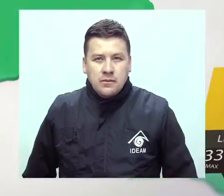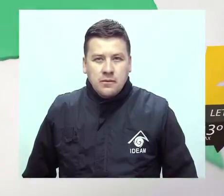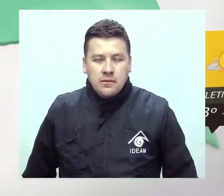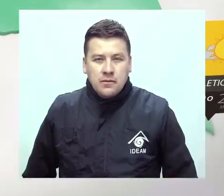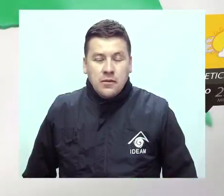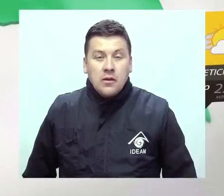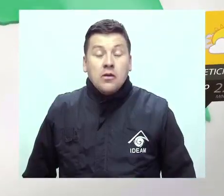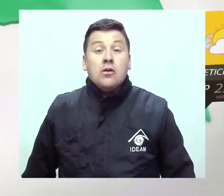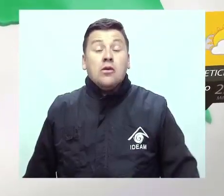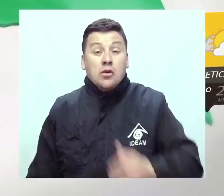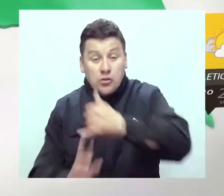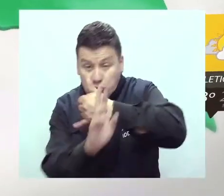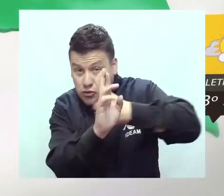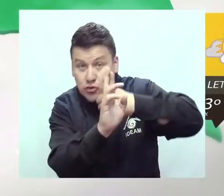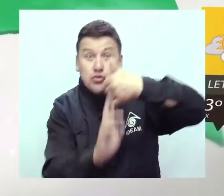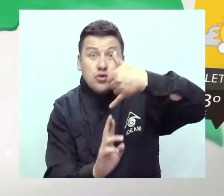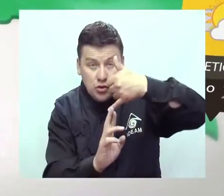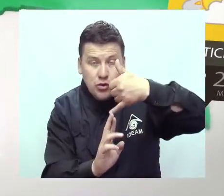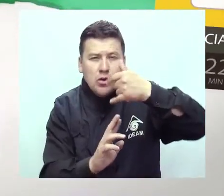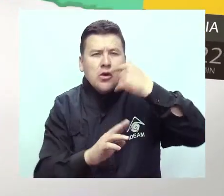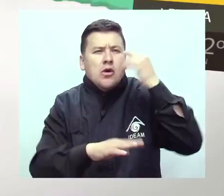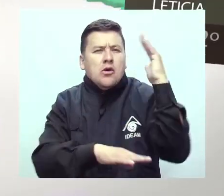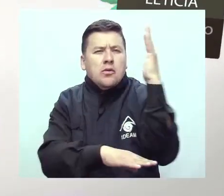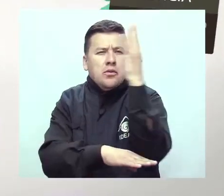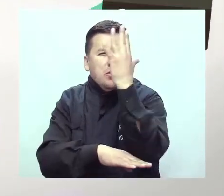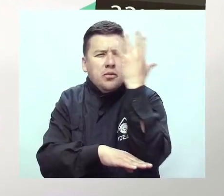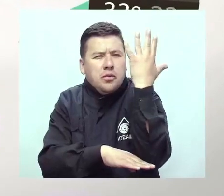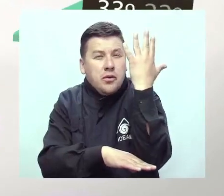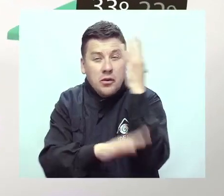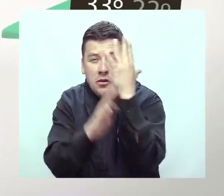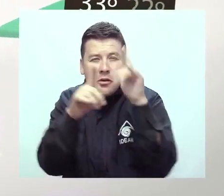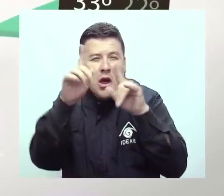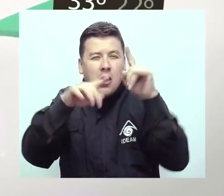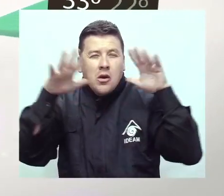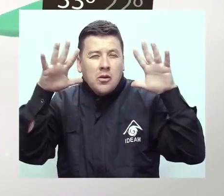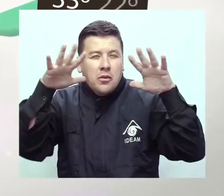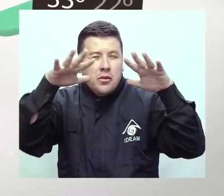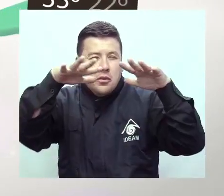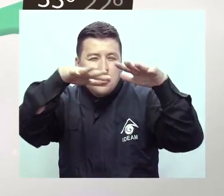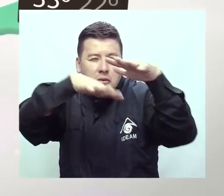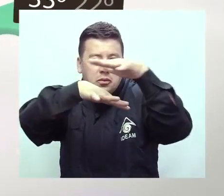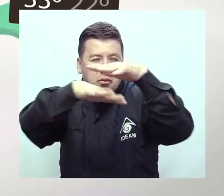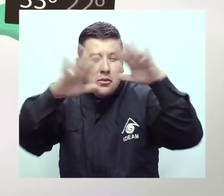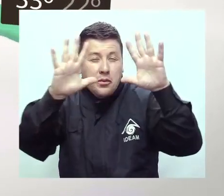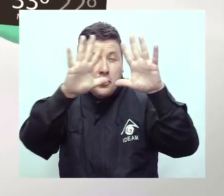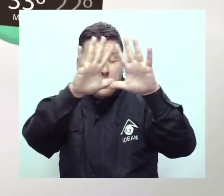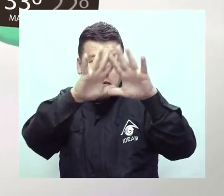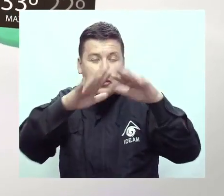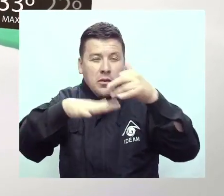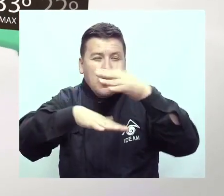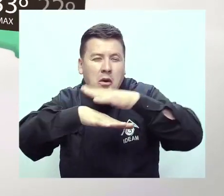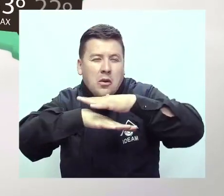Hacia el sur del país tendremos también un paisaje en general nublado sin lluvias registradas a lo largo del territorio.